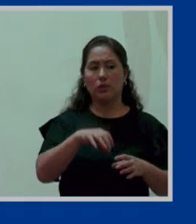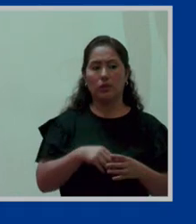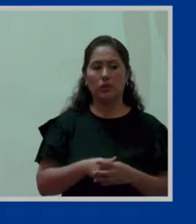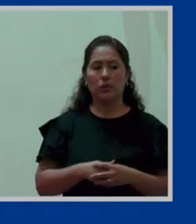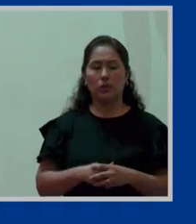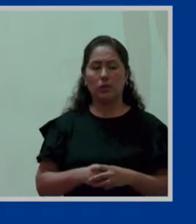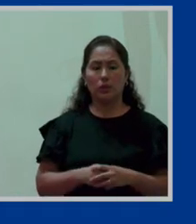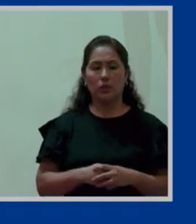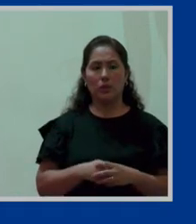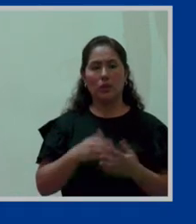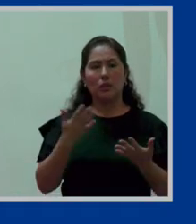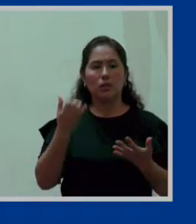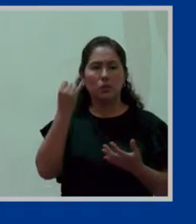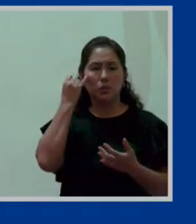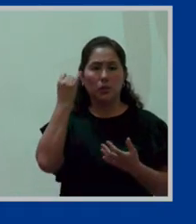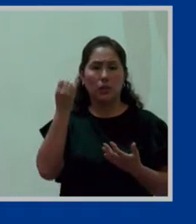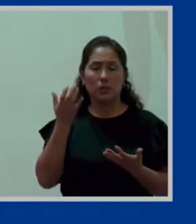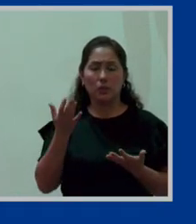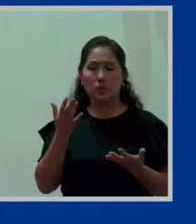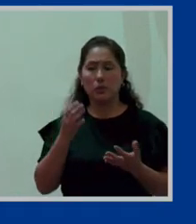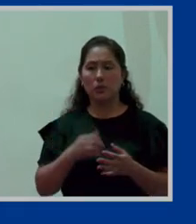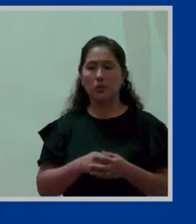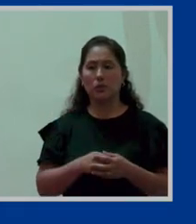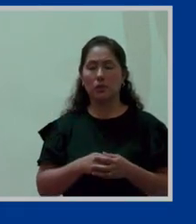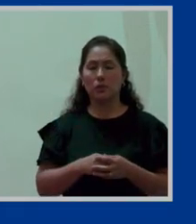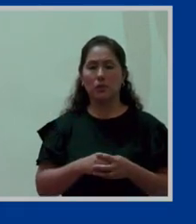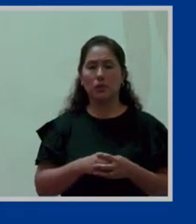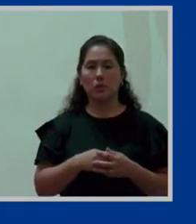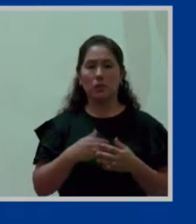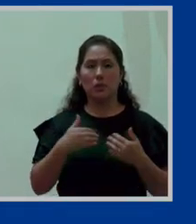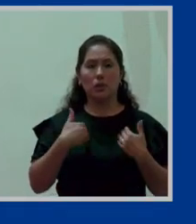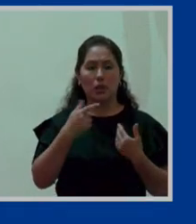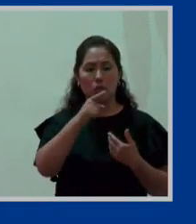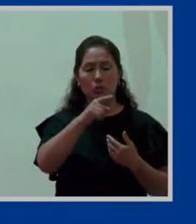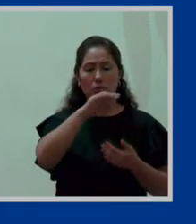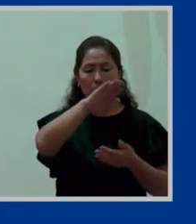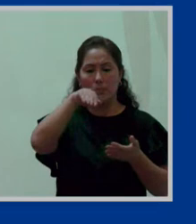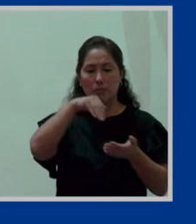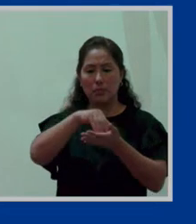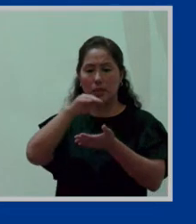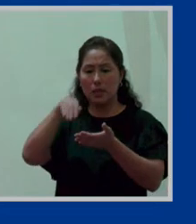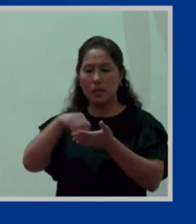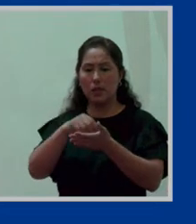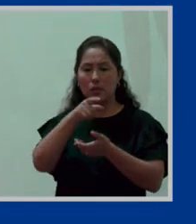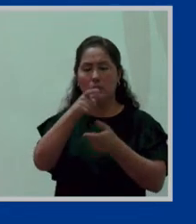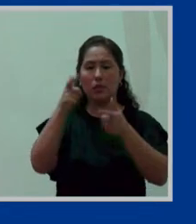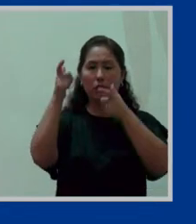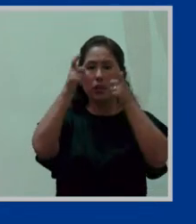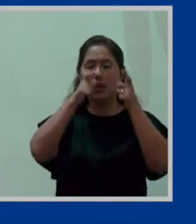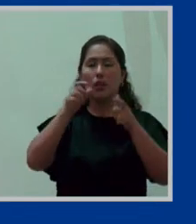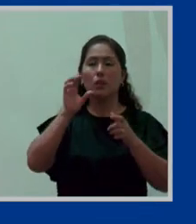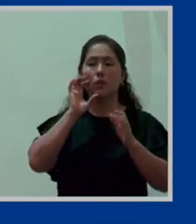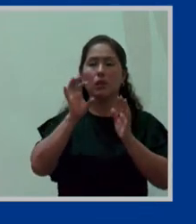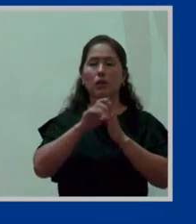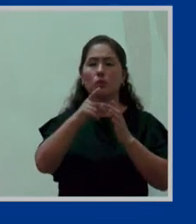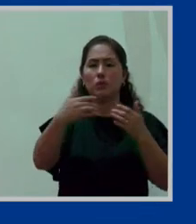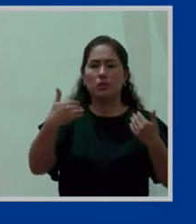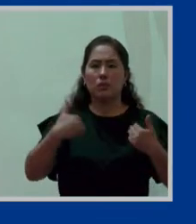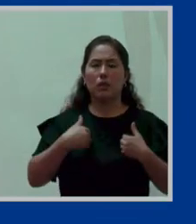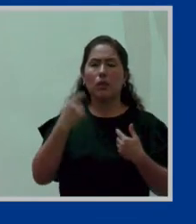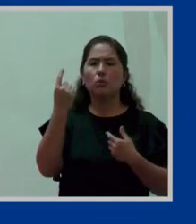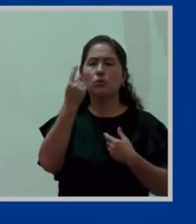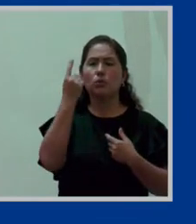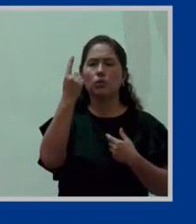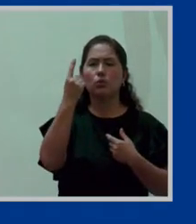y supongamos si hay un medio de verificación en las cuales por más que usted tenga digamos una sola